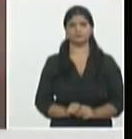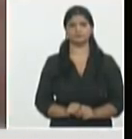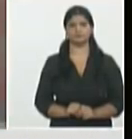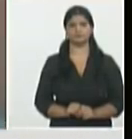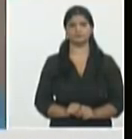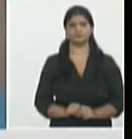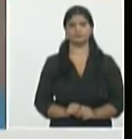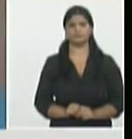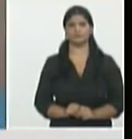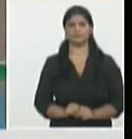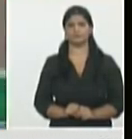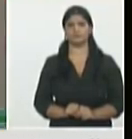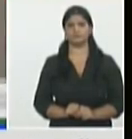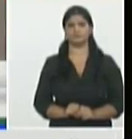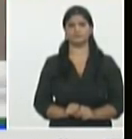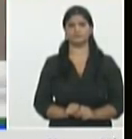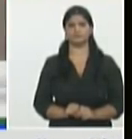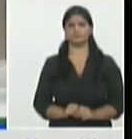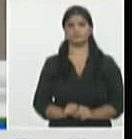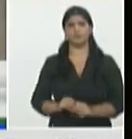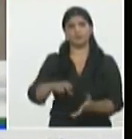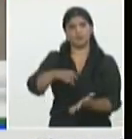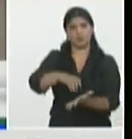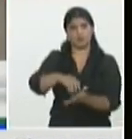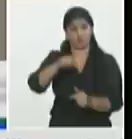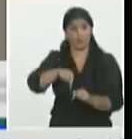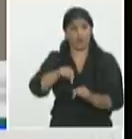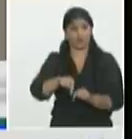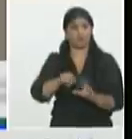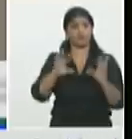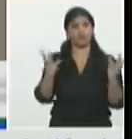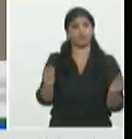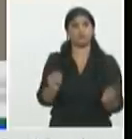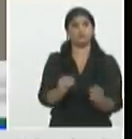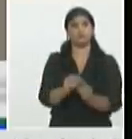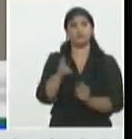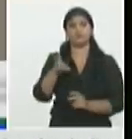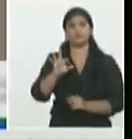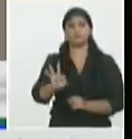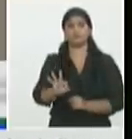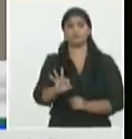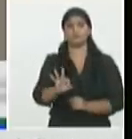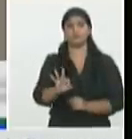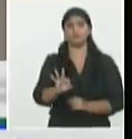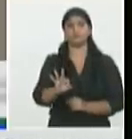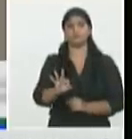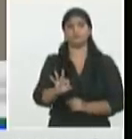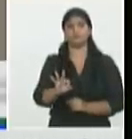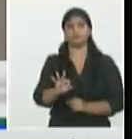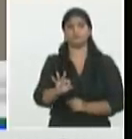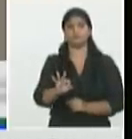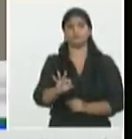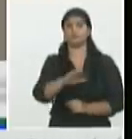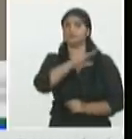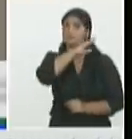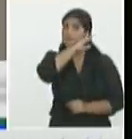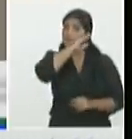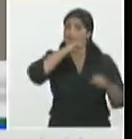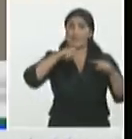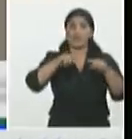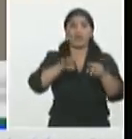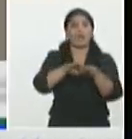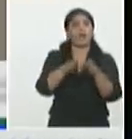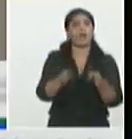Nuestro CDI tiene una capacidad de 38 camas para atención a pacientes graves críticos y de cuidado